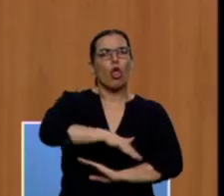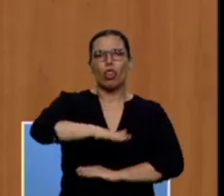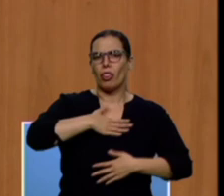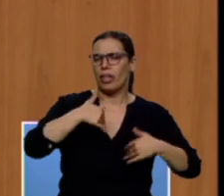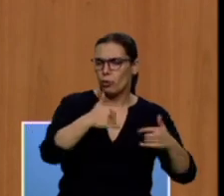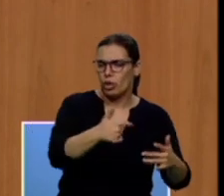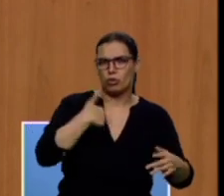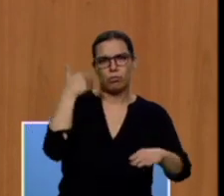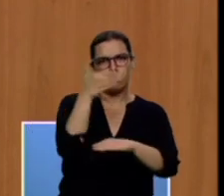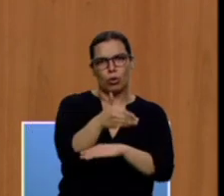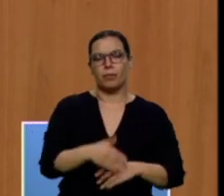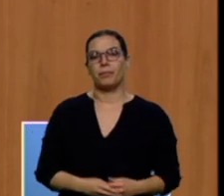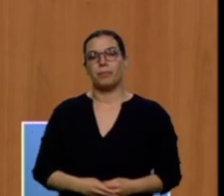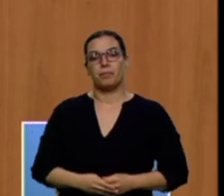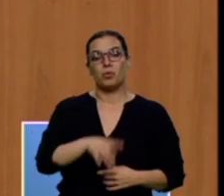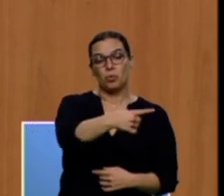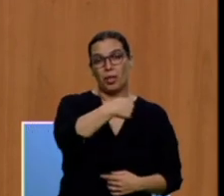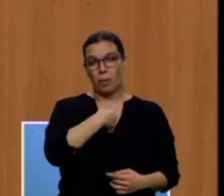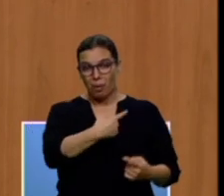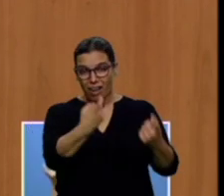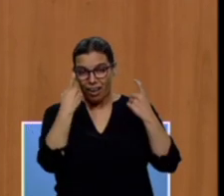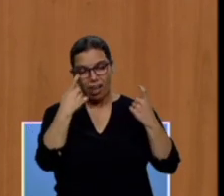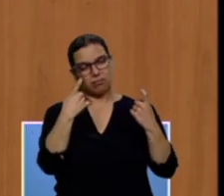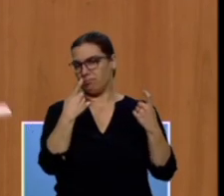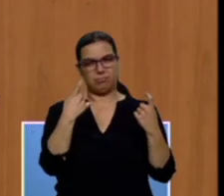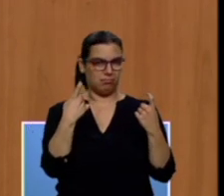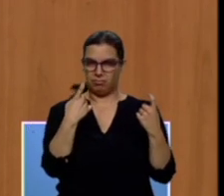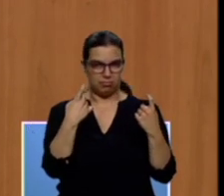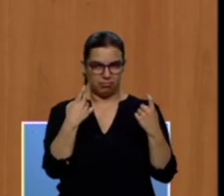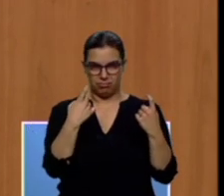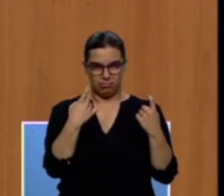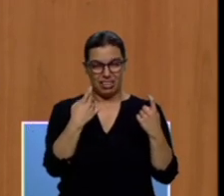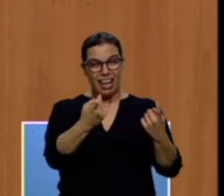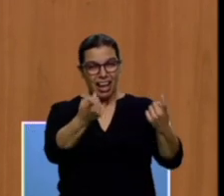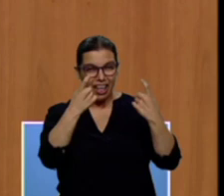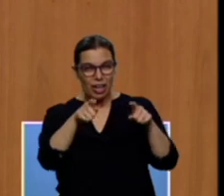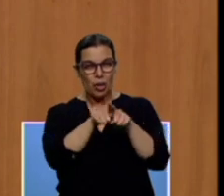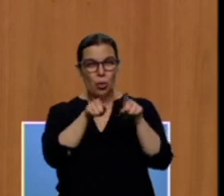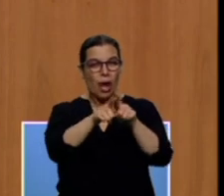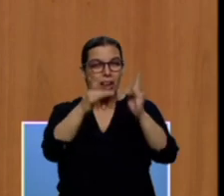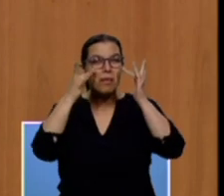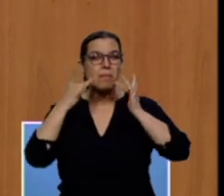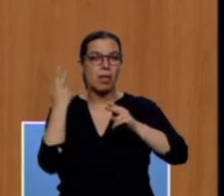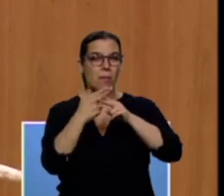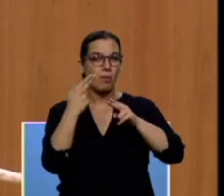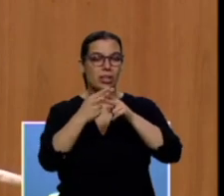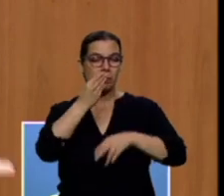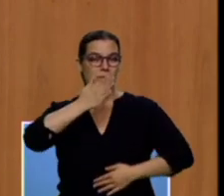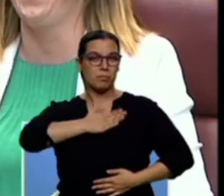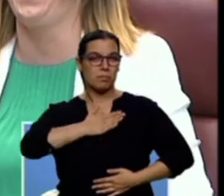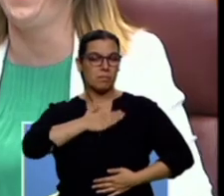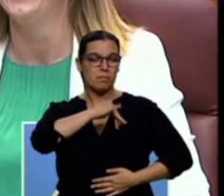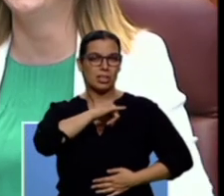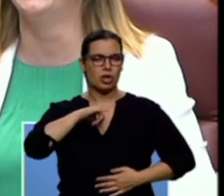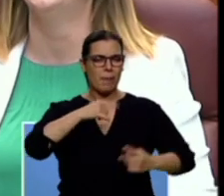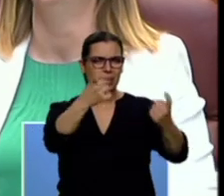Usted a mí no me da ninguna lección, ni de decencia política, ni de honradez personal. Ninguna lección.